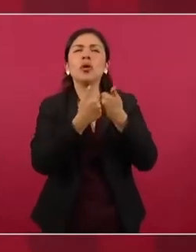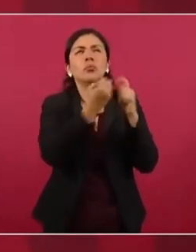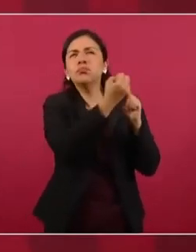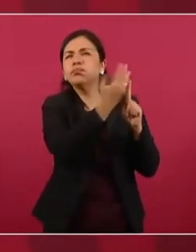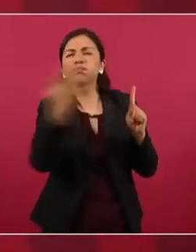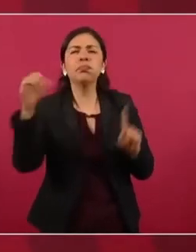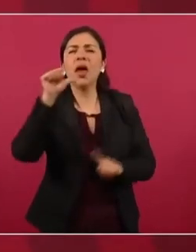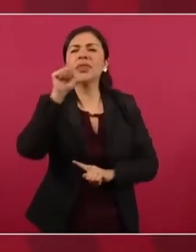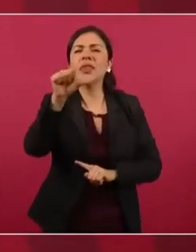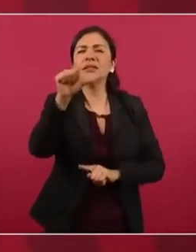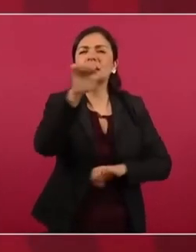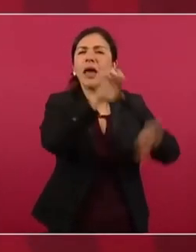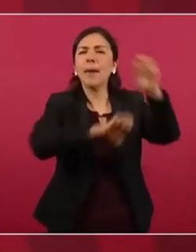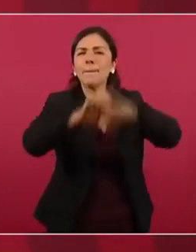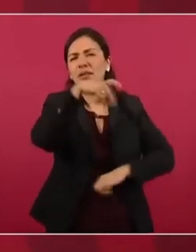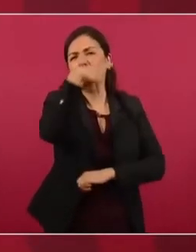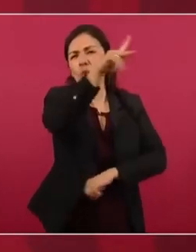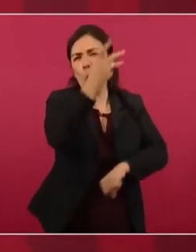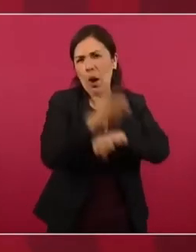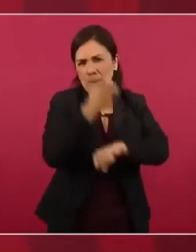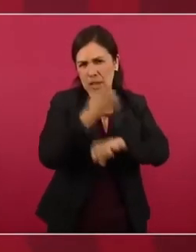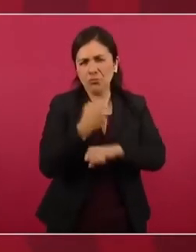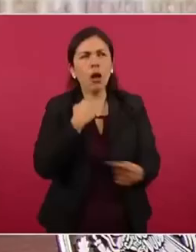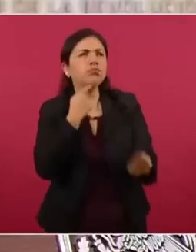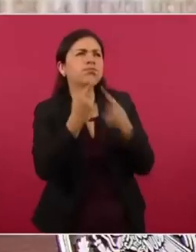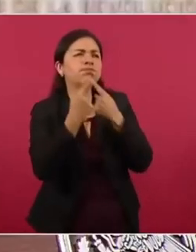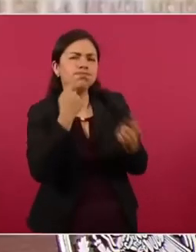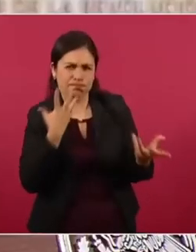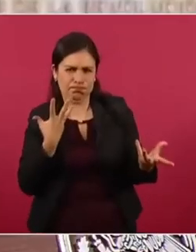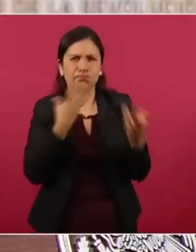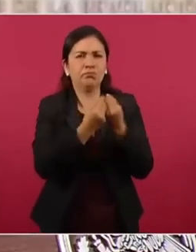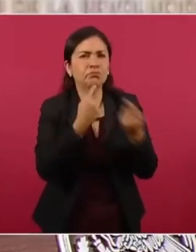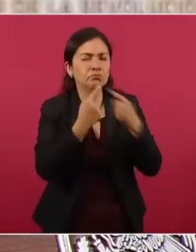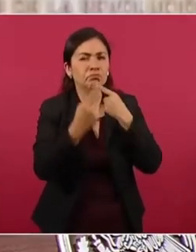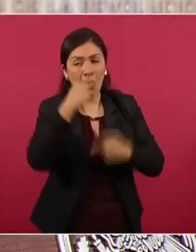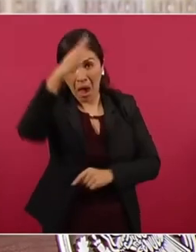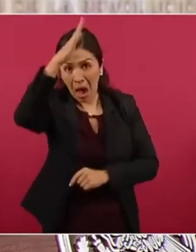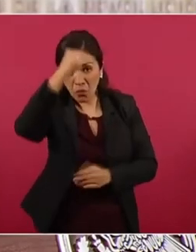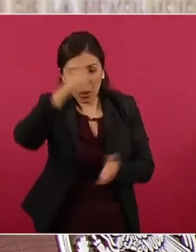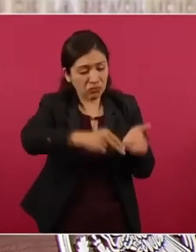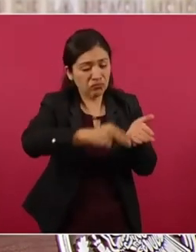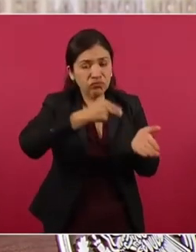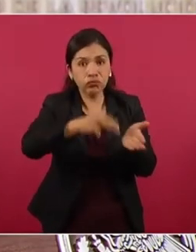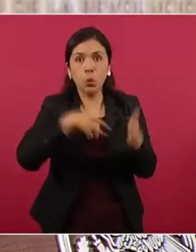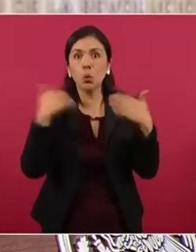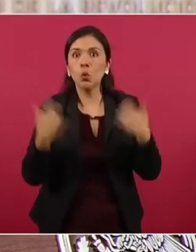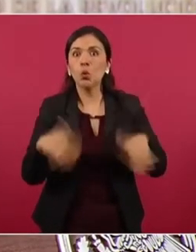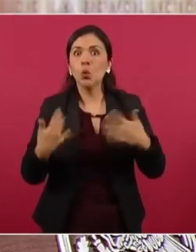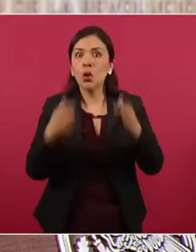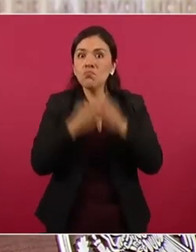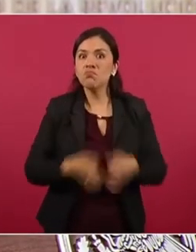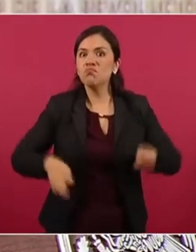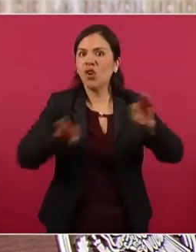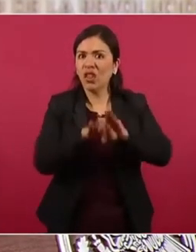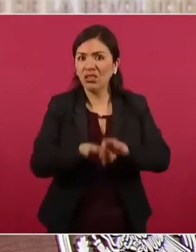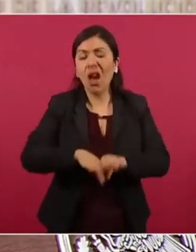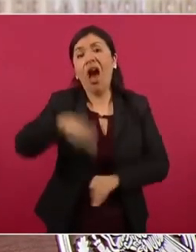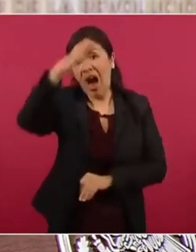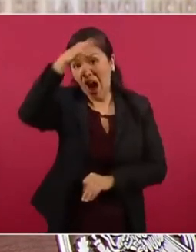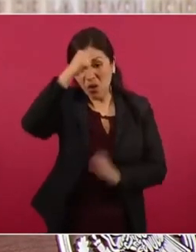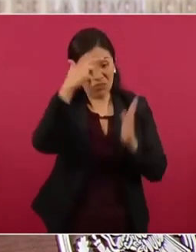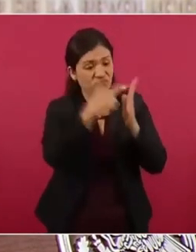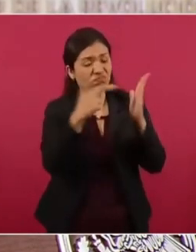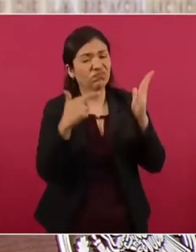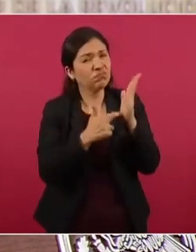los acuerdos fueron muy importantes, con reglas claras. Esto